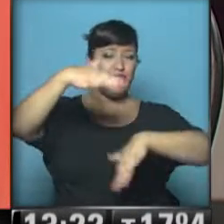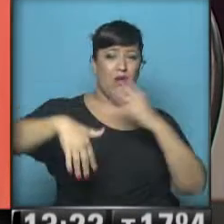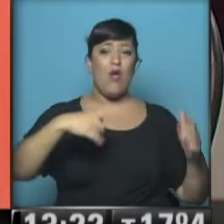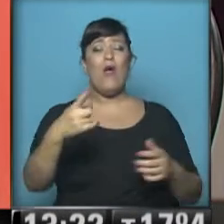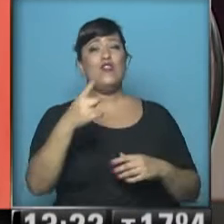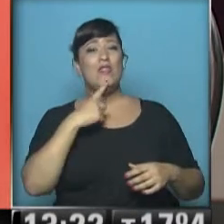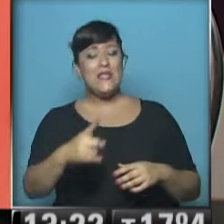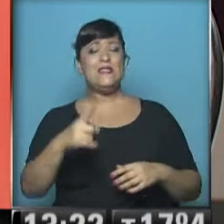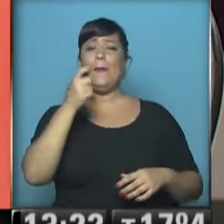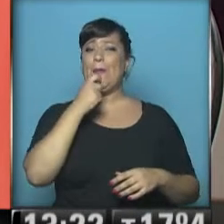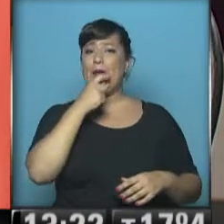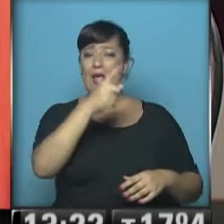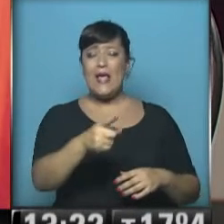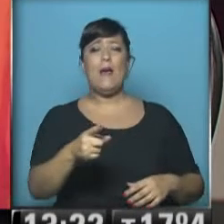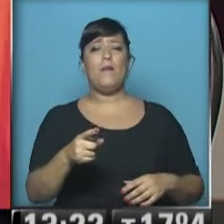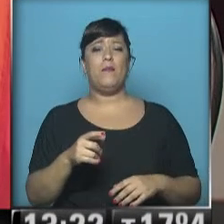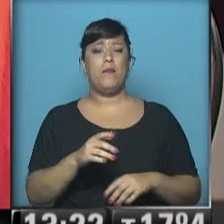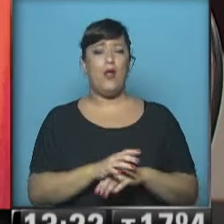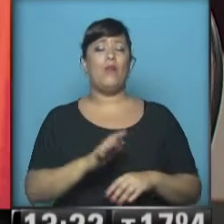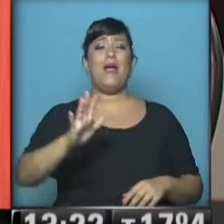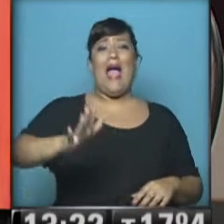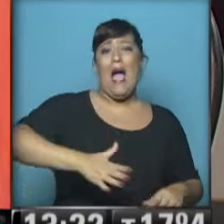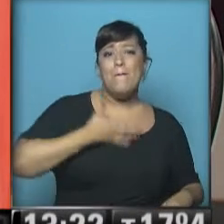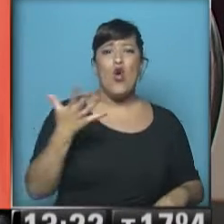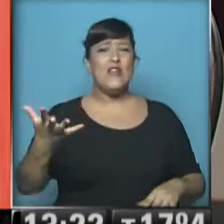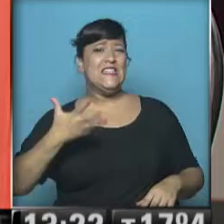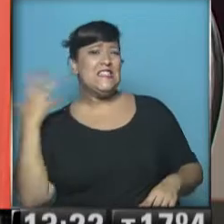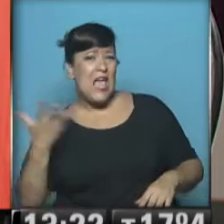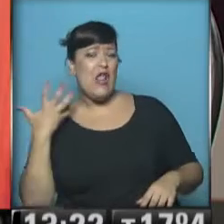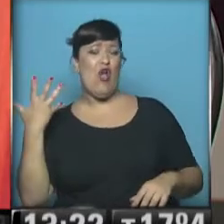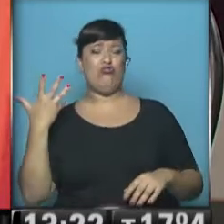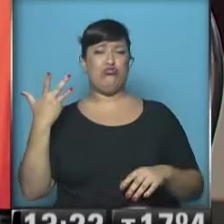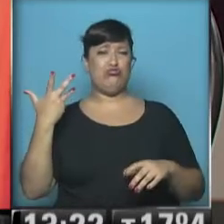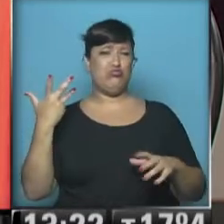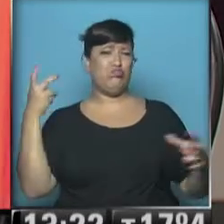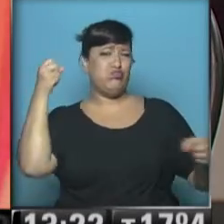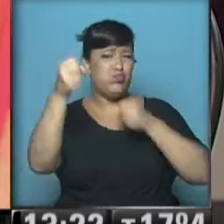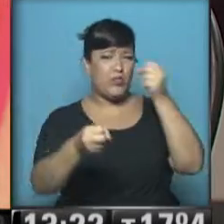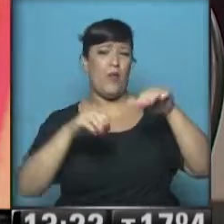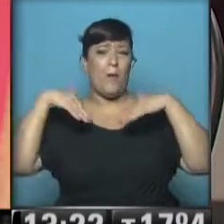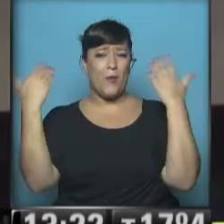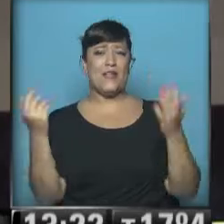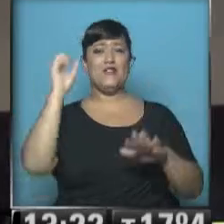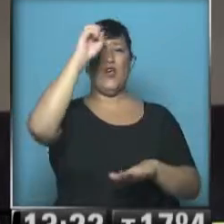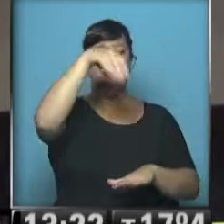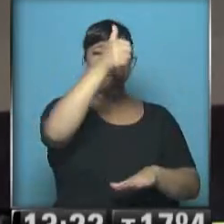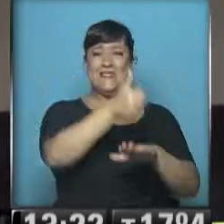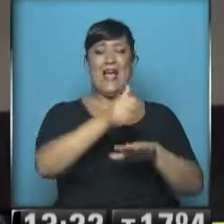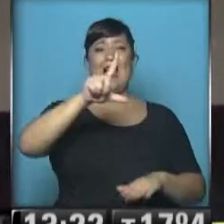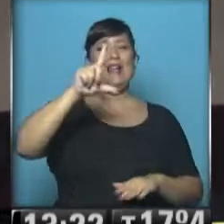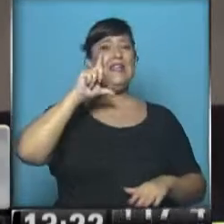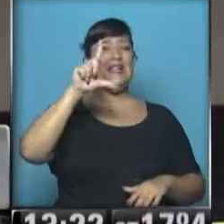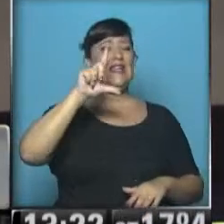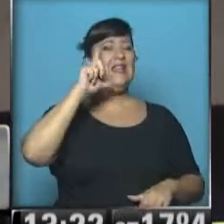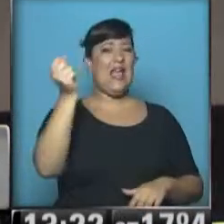asocia justamente el amor y los celos con otra cosa, con los golpes. Por eso estamos con Liliana Gendel. ¿Qué tal Liliana? Buen 2015. Muy